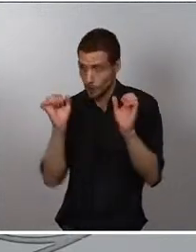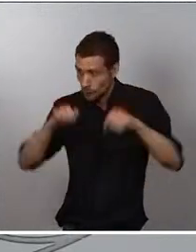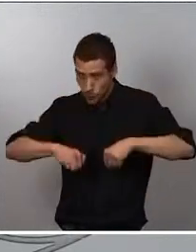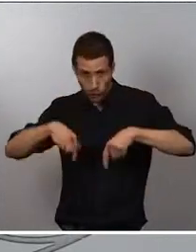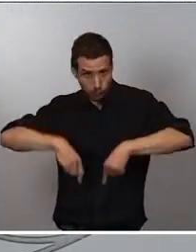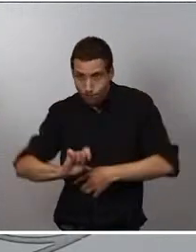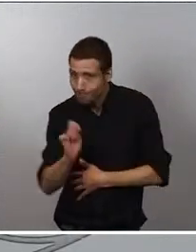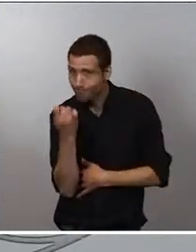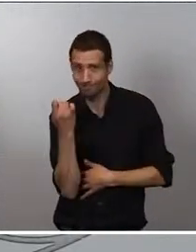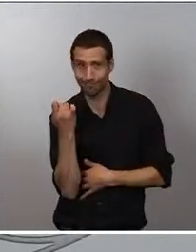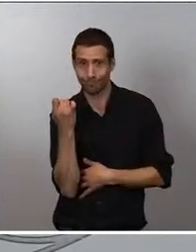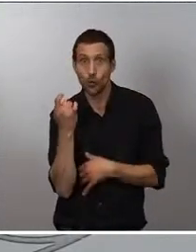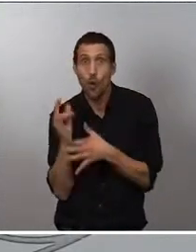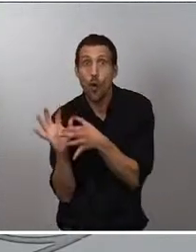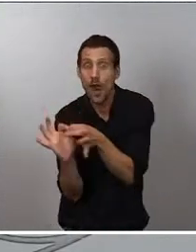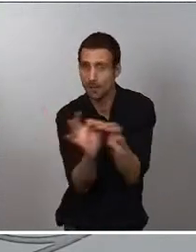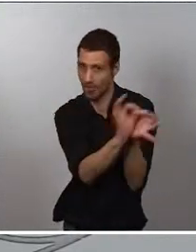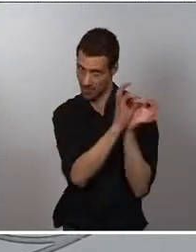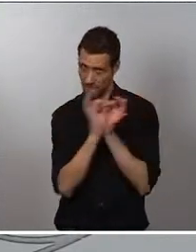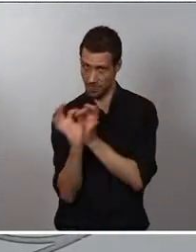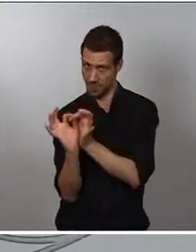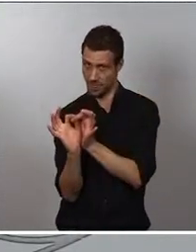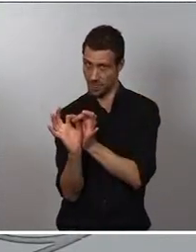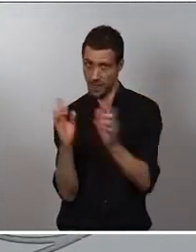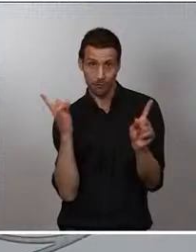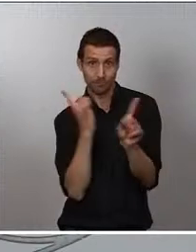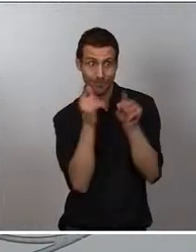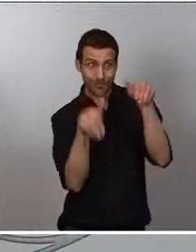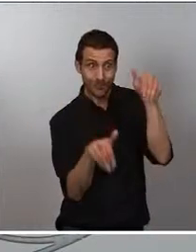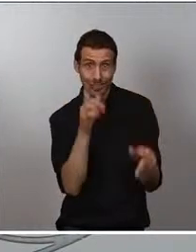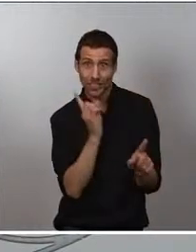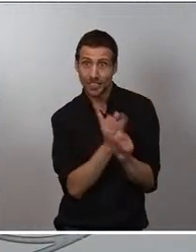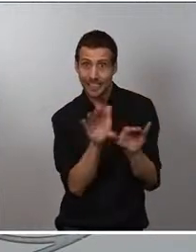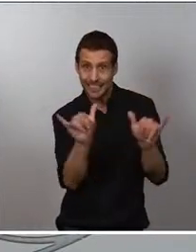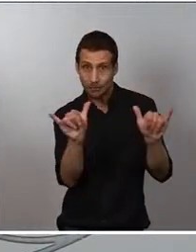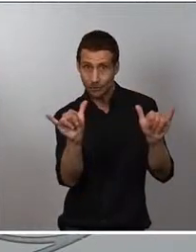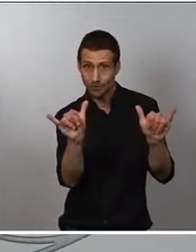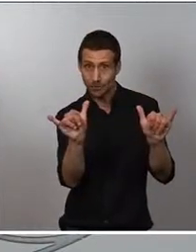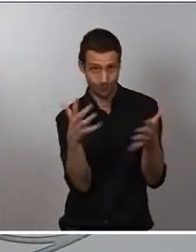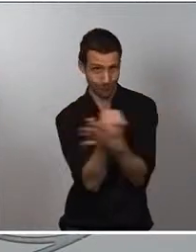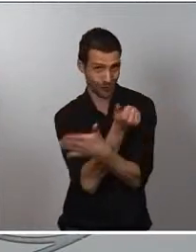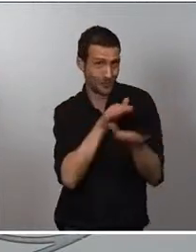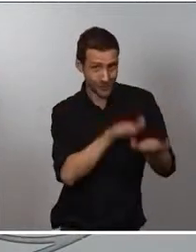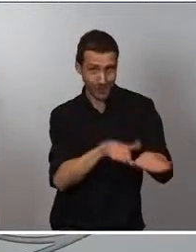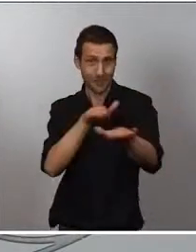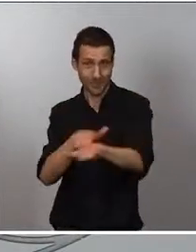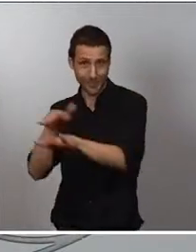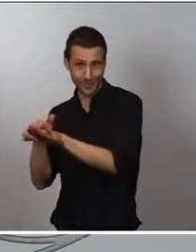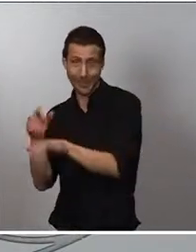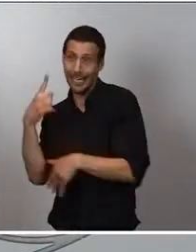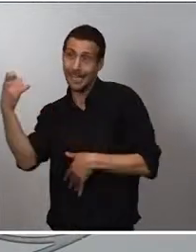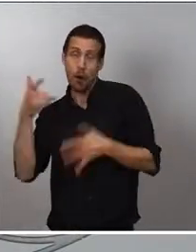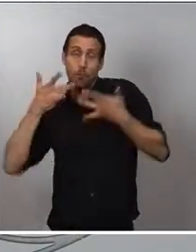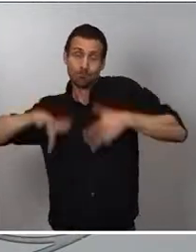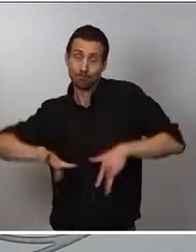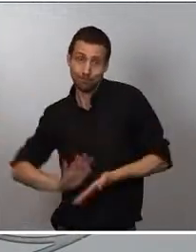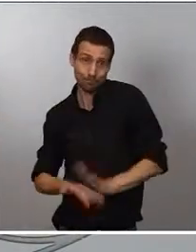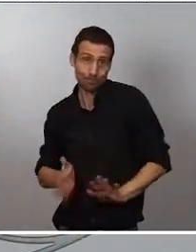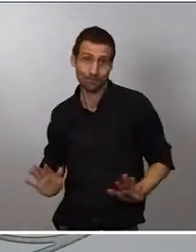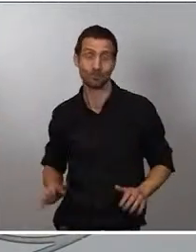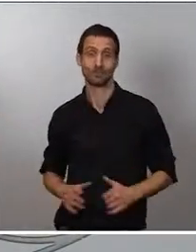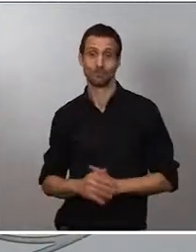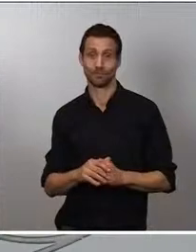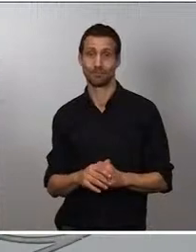por unanimidad, no ha habido ningún voto en contra, han habido todos votos favorables salvo una extensión, por tanto es muy importante, muy